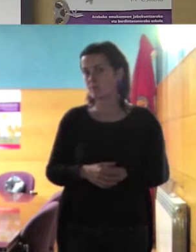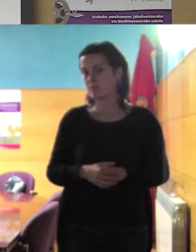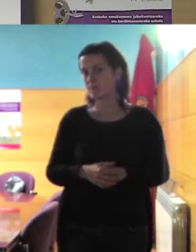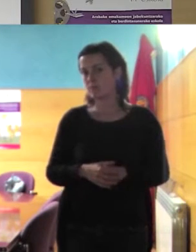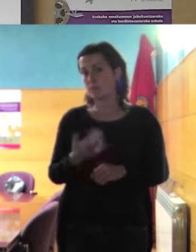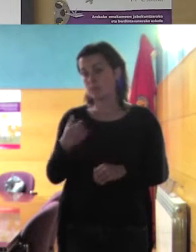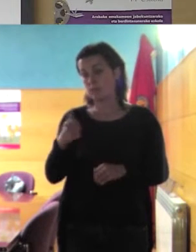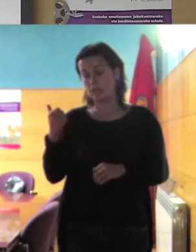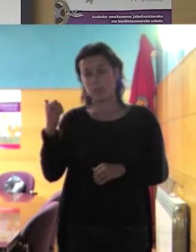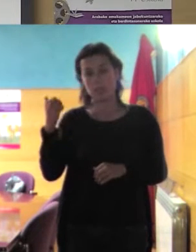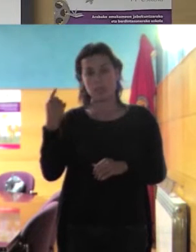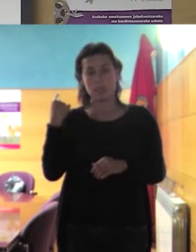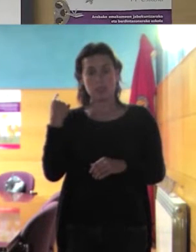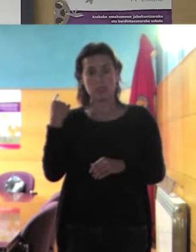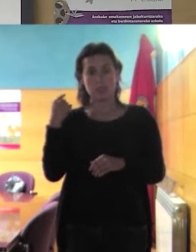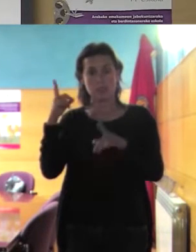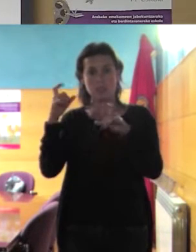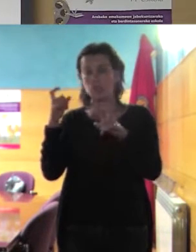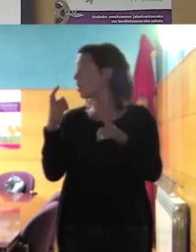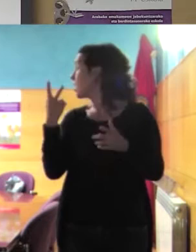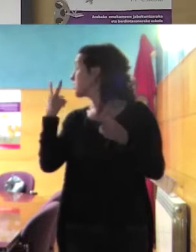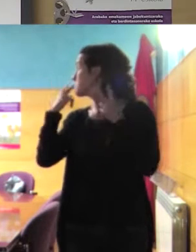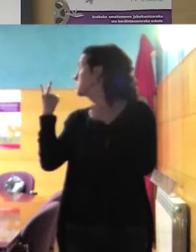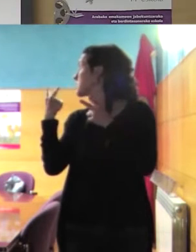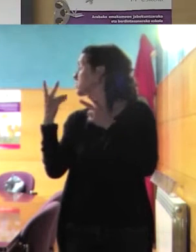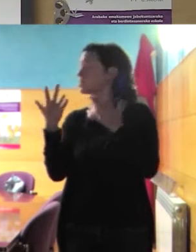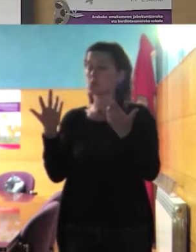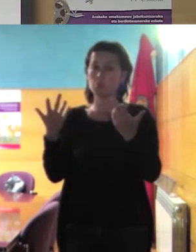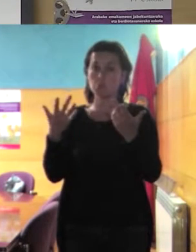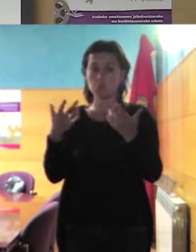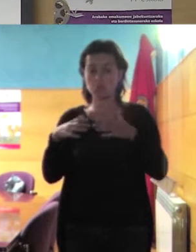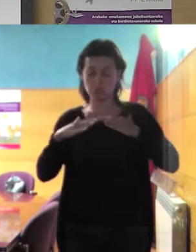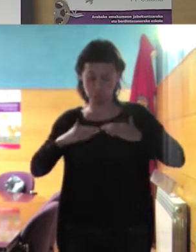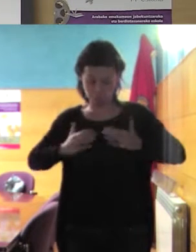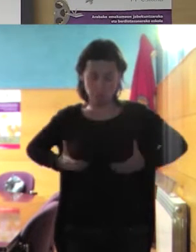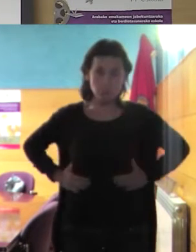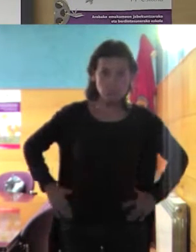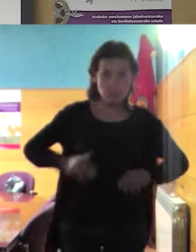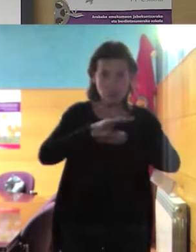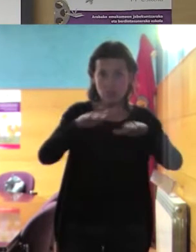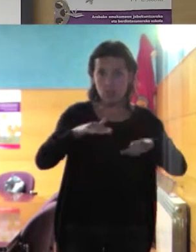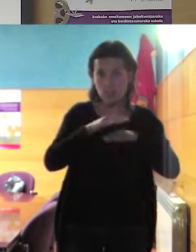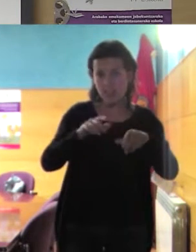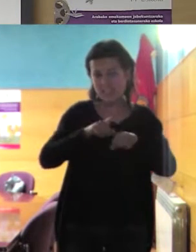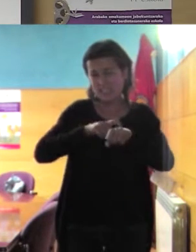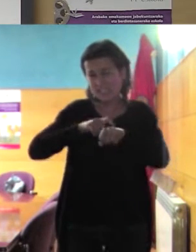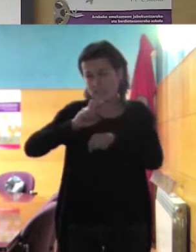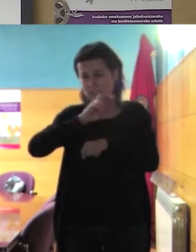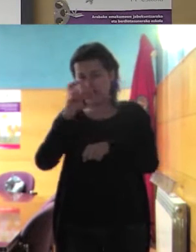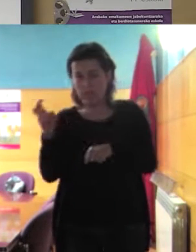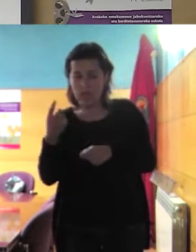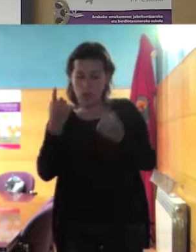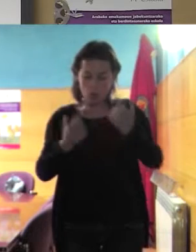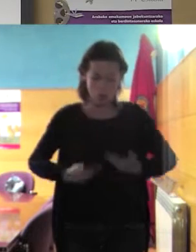foto porque vemos bikinis y bañadores bueno aquí hay más bien bañadores de todos los estilos hay más